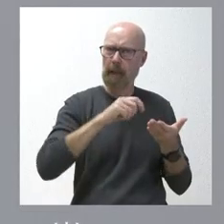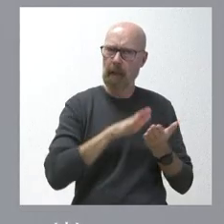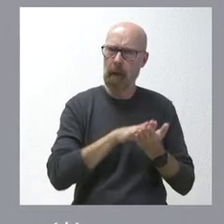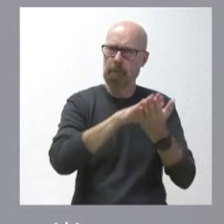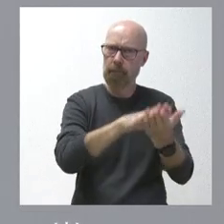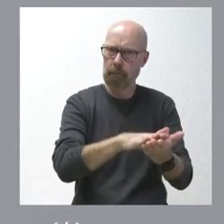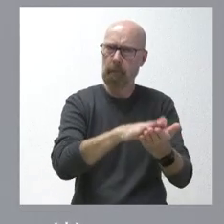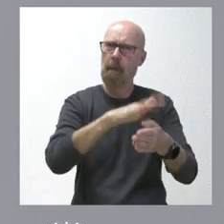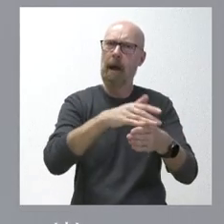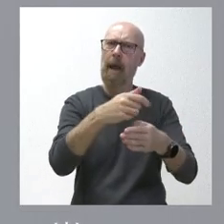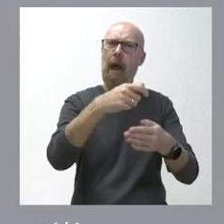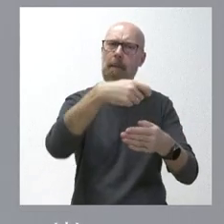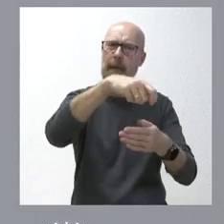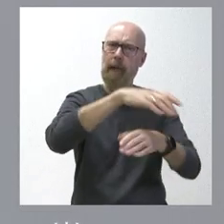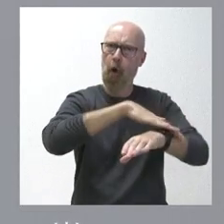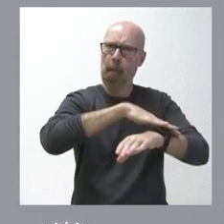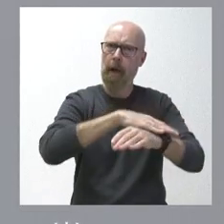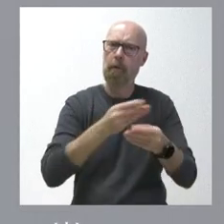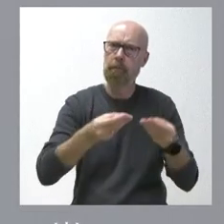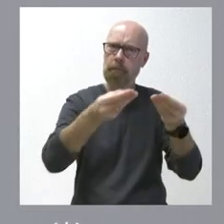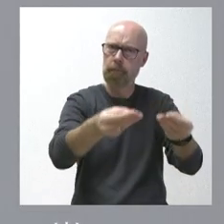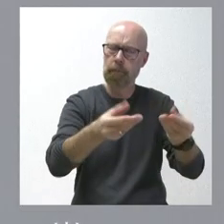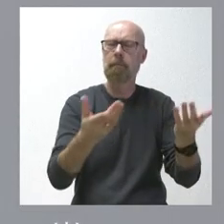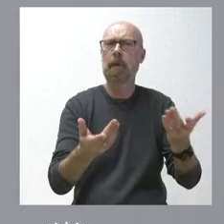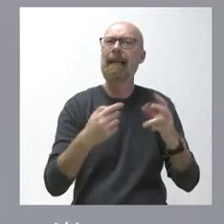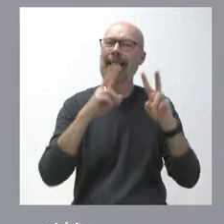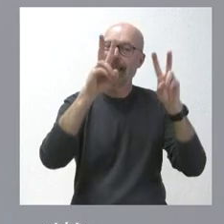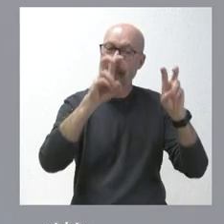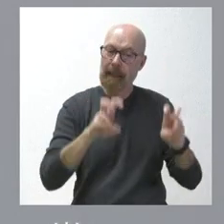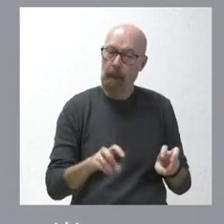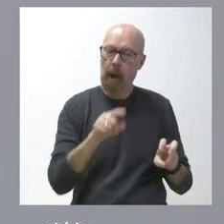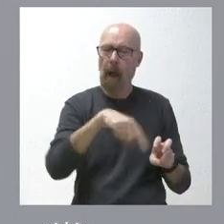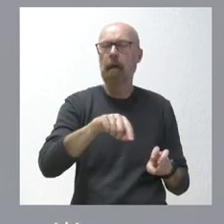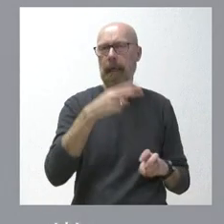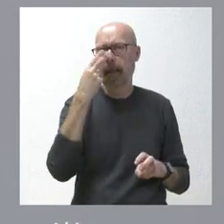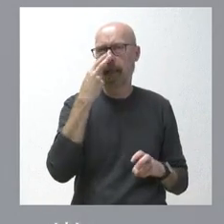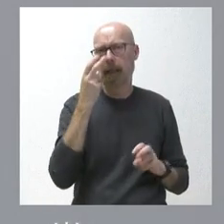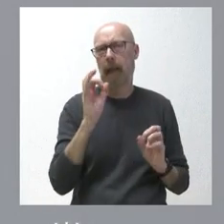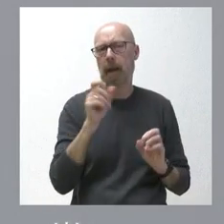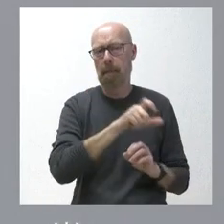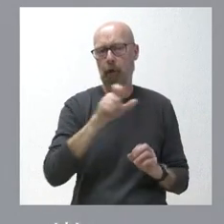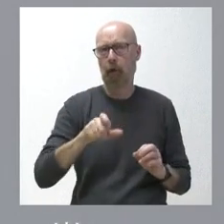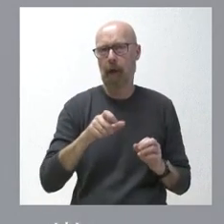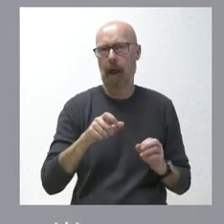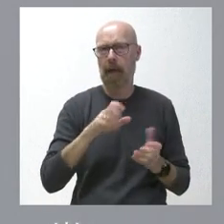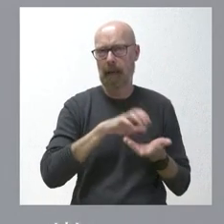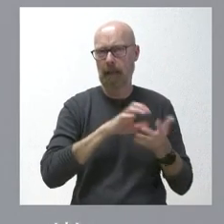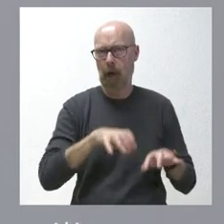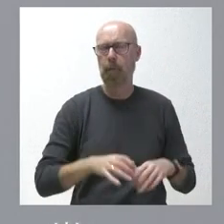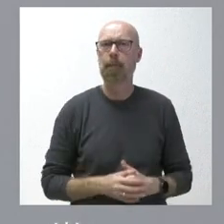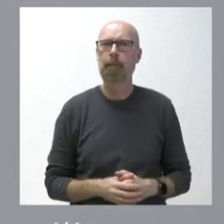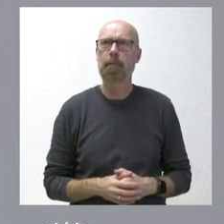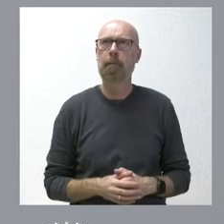del presidente del Gobierno y van a ser temas que creo que van a interesar mucho a las personas de nuestra comunidad autónoma. Algunos,